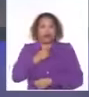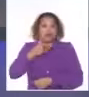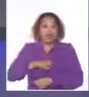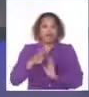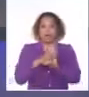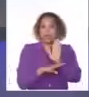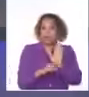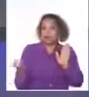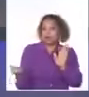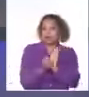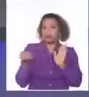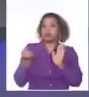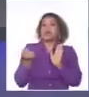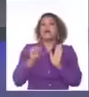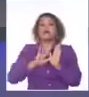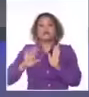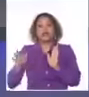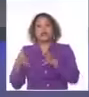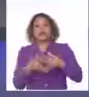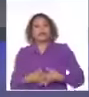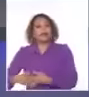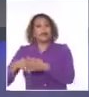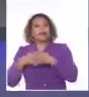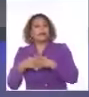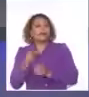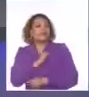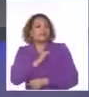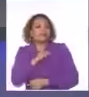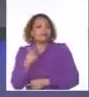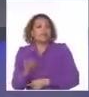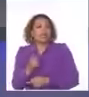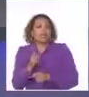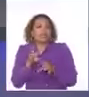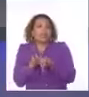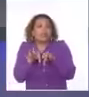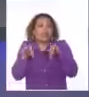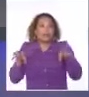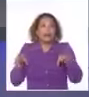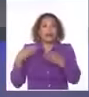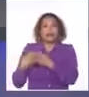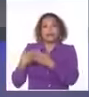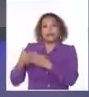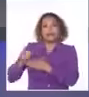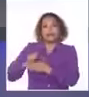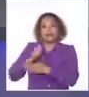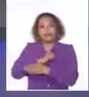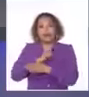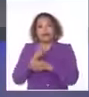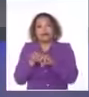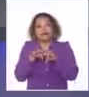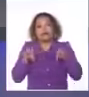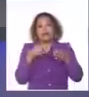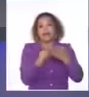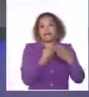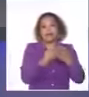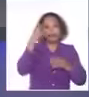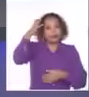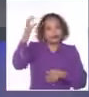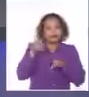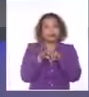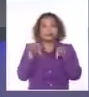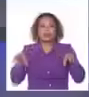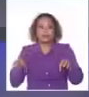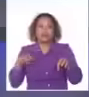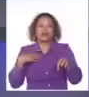anunciadas, Estados Unidos busca poner en una situación de ventaja al sector privado que se ha establecido legalmente y ha crecido